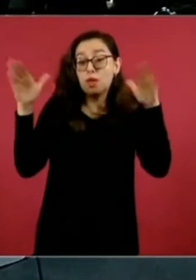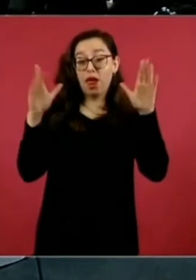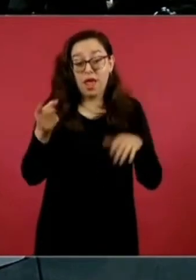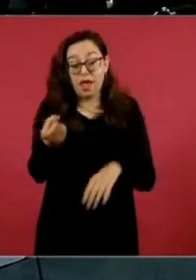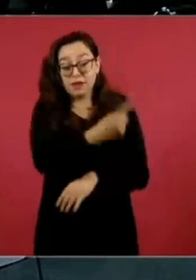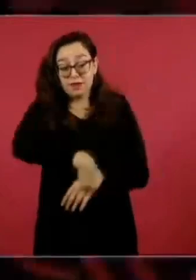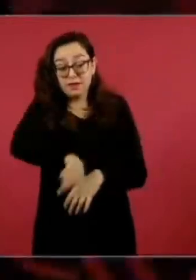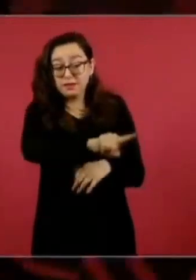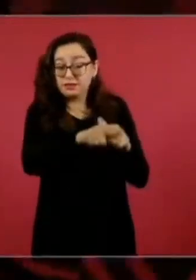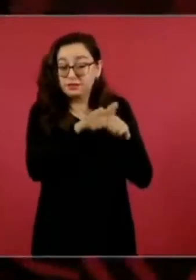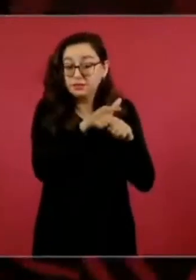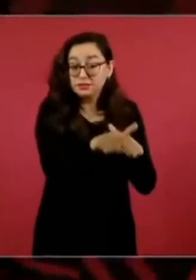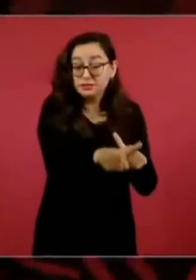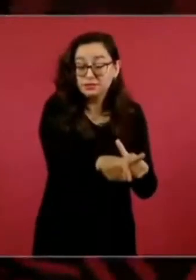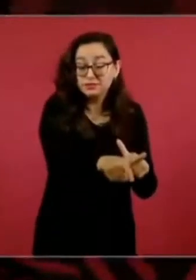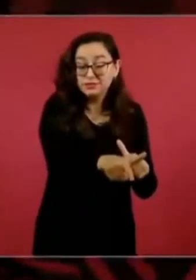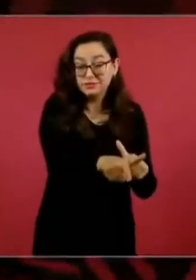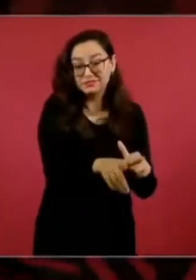Esto